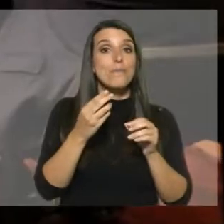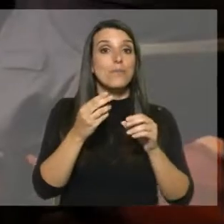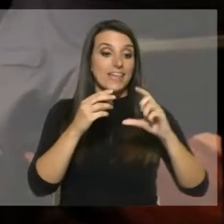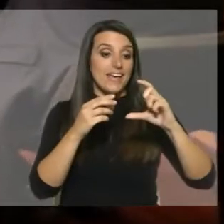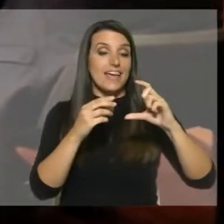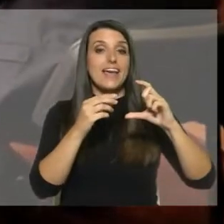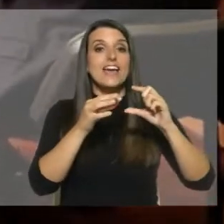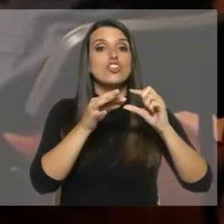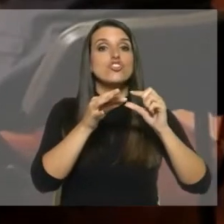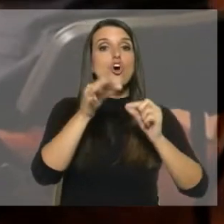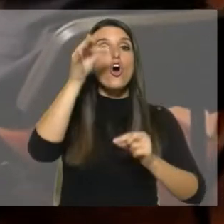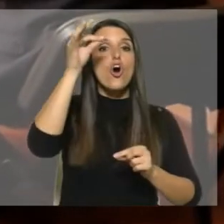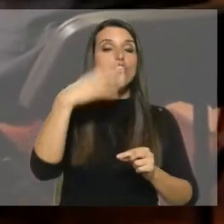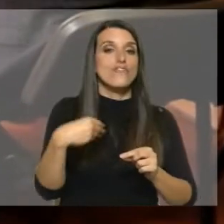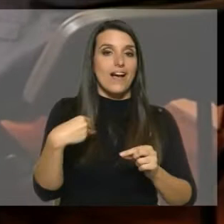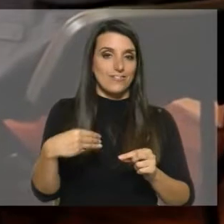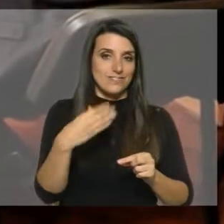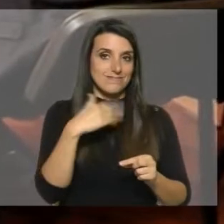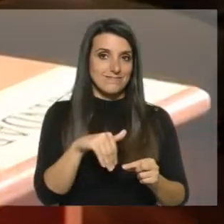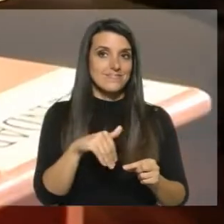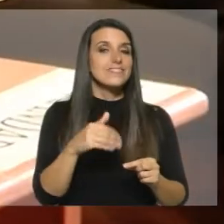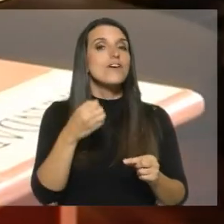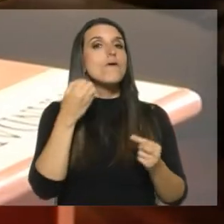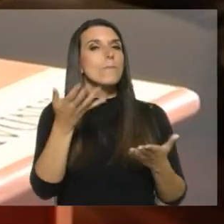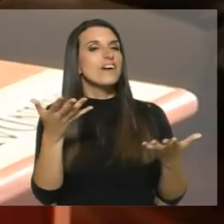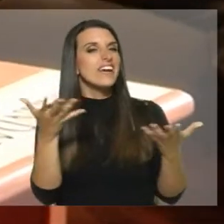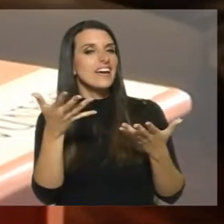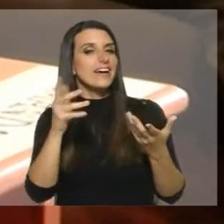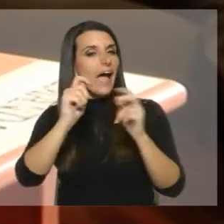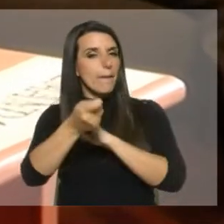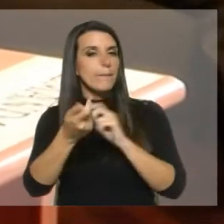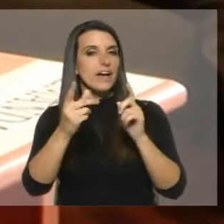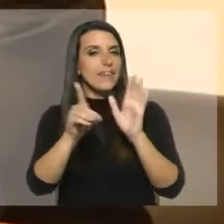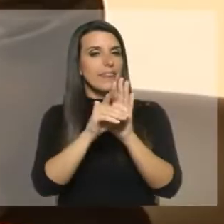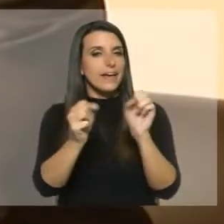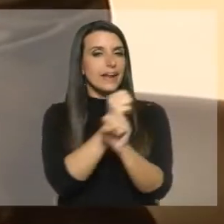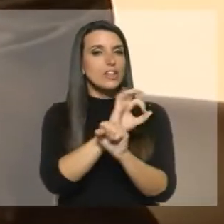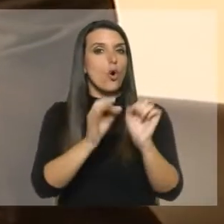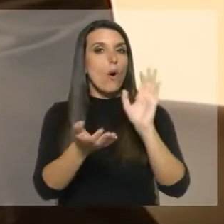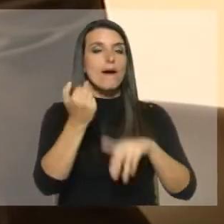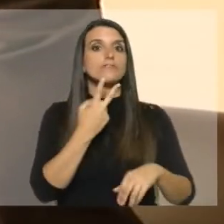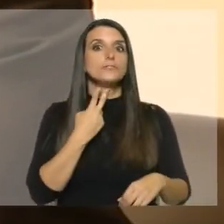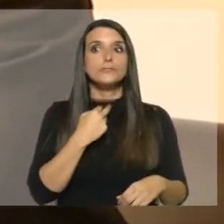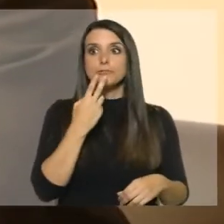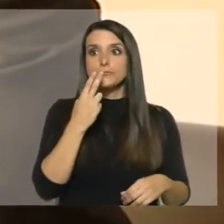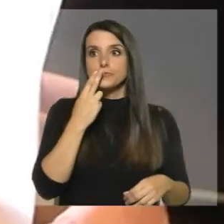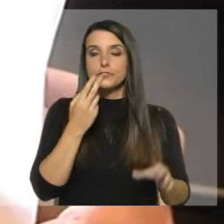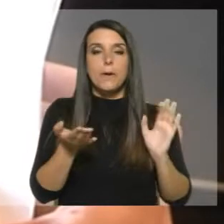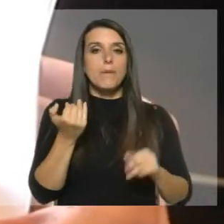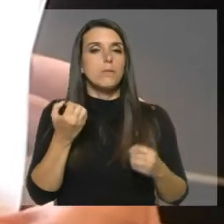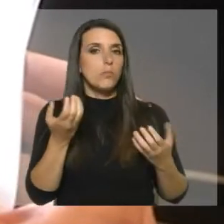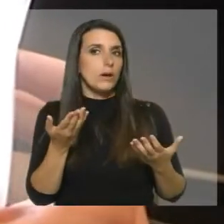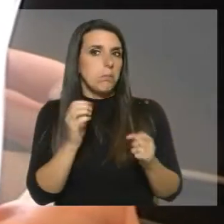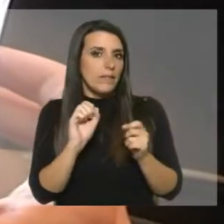blanco. ¿Por qué se asegura que este decreto cambiaría o aumentaría el consumo cuando en realidad lo que podría hacer es